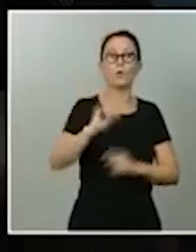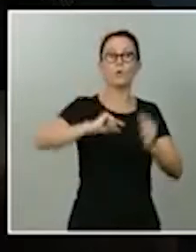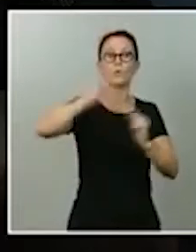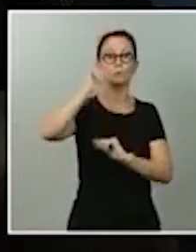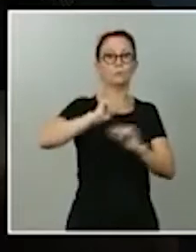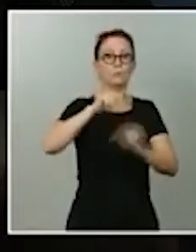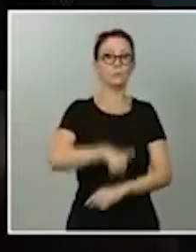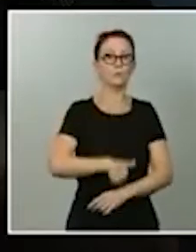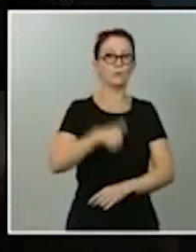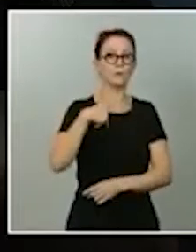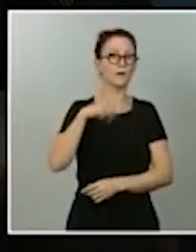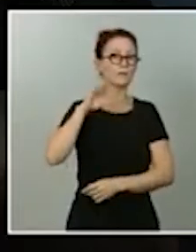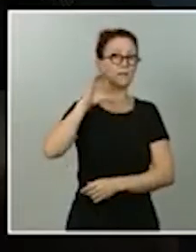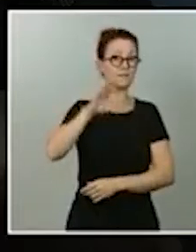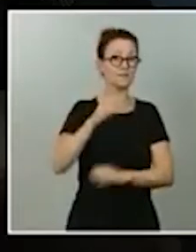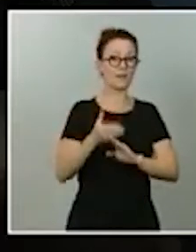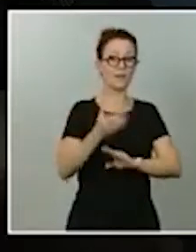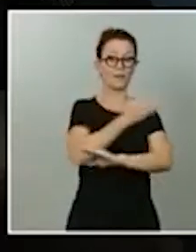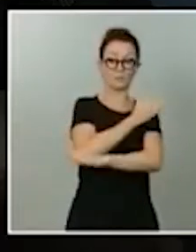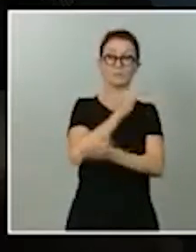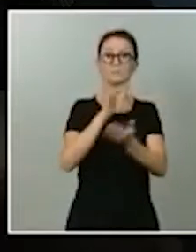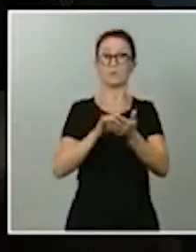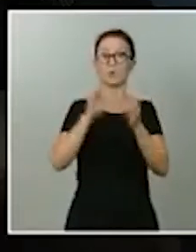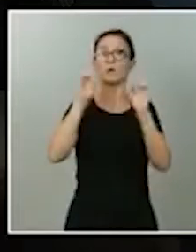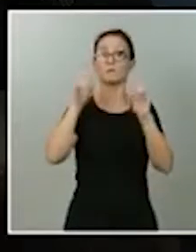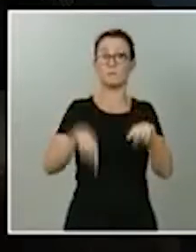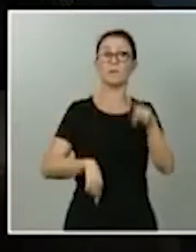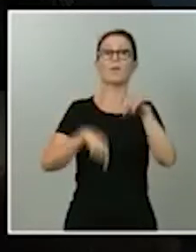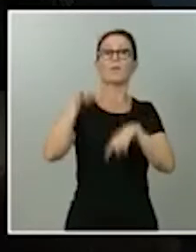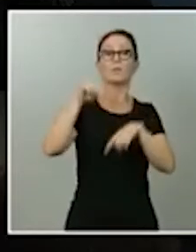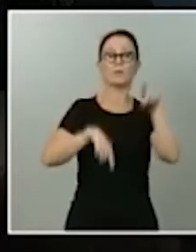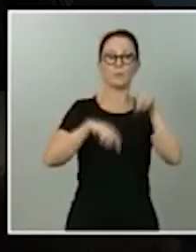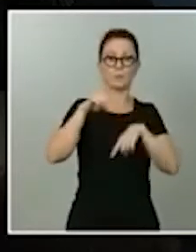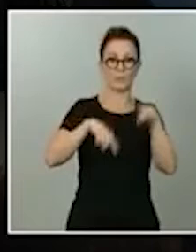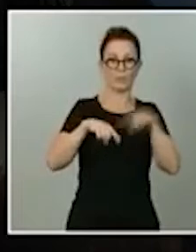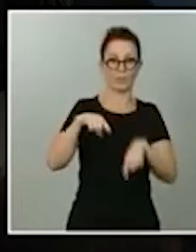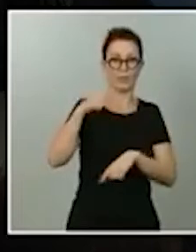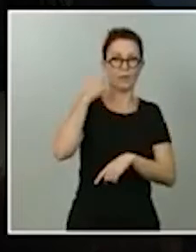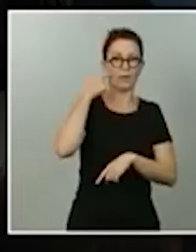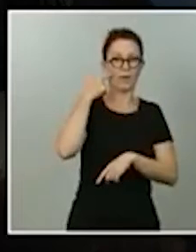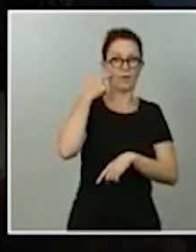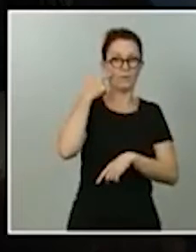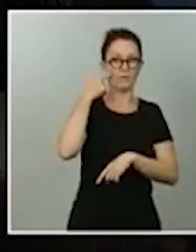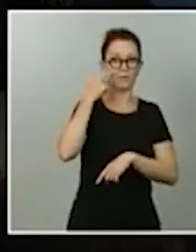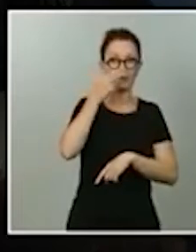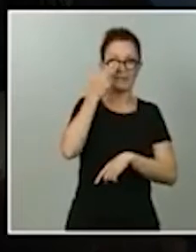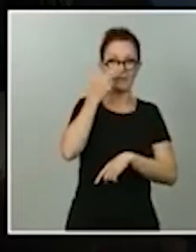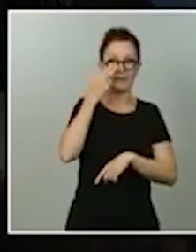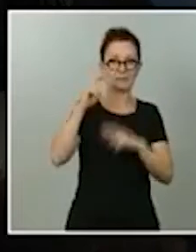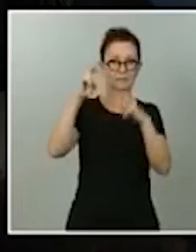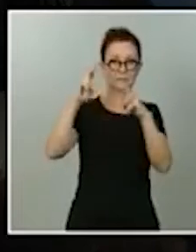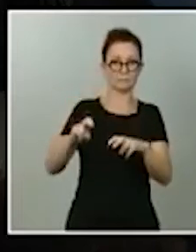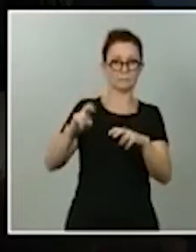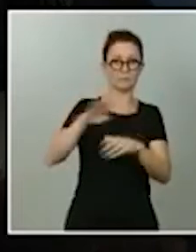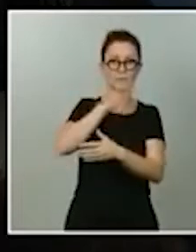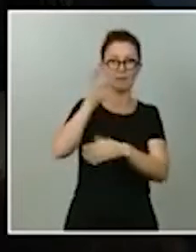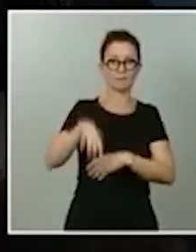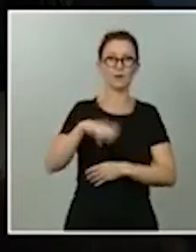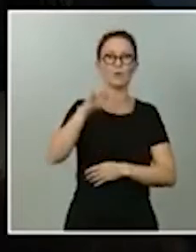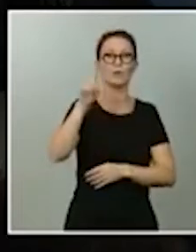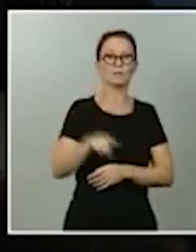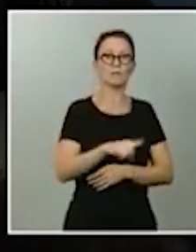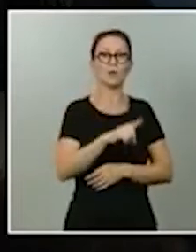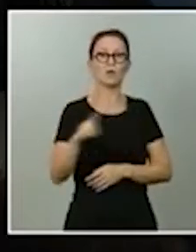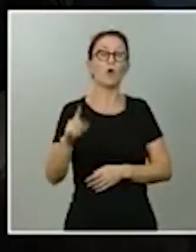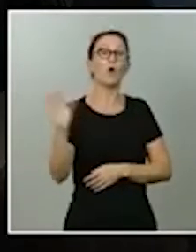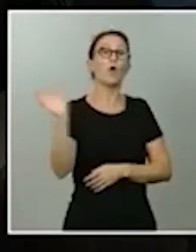ocurrió anteriormente dependa de esta convocatoria y si cree que puede ser como dice el señor Aragonés